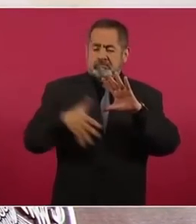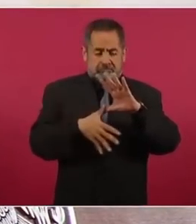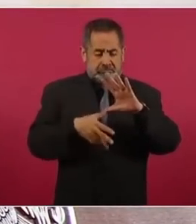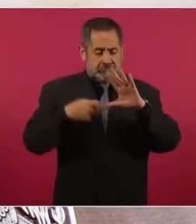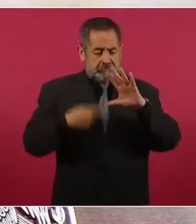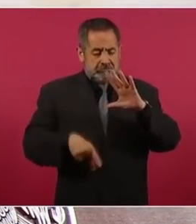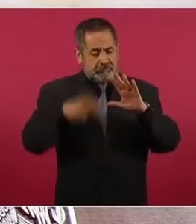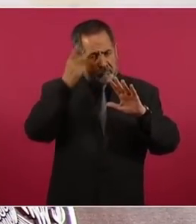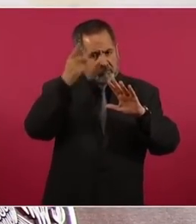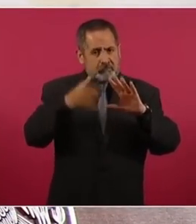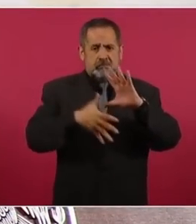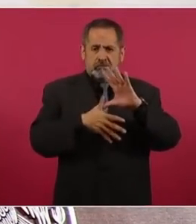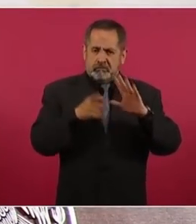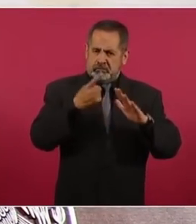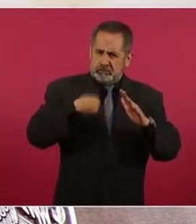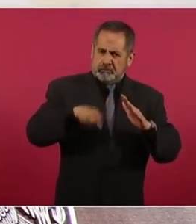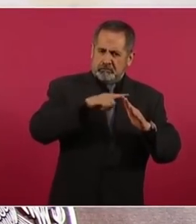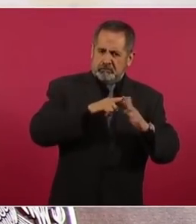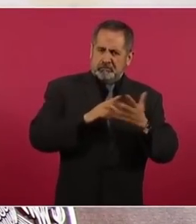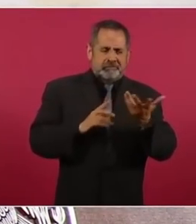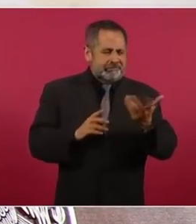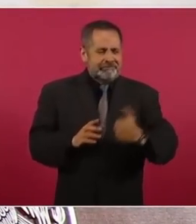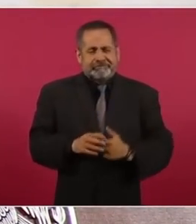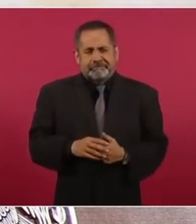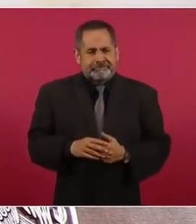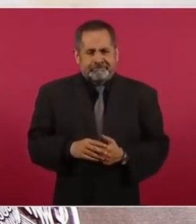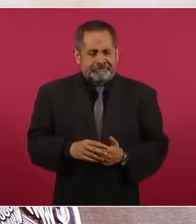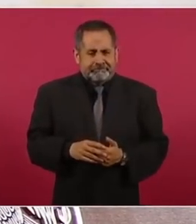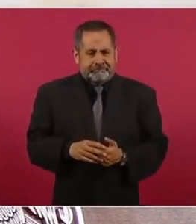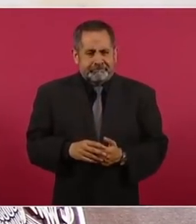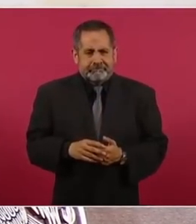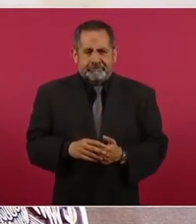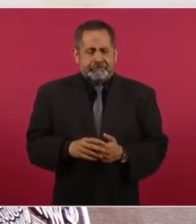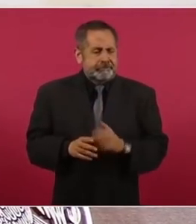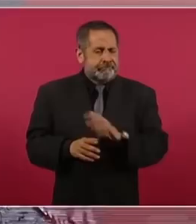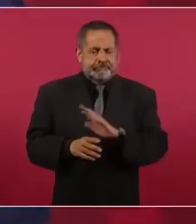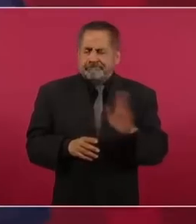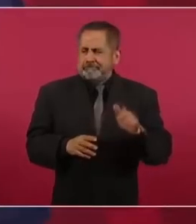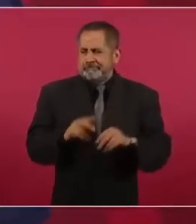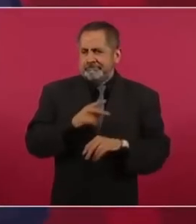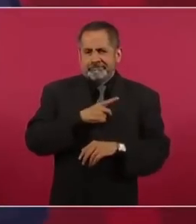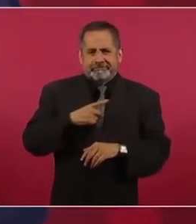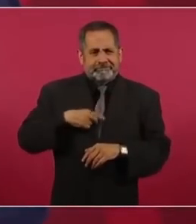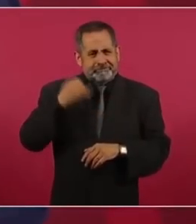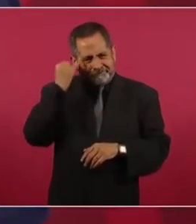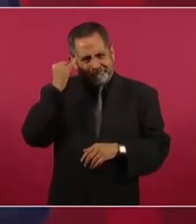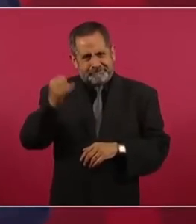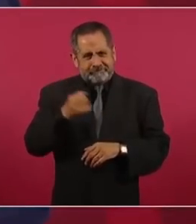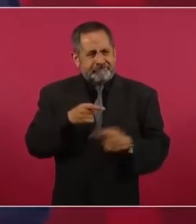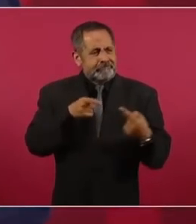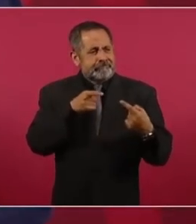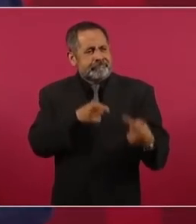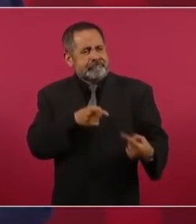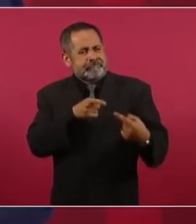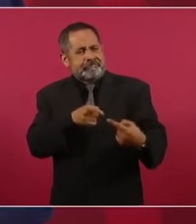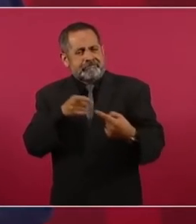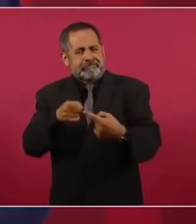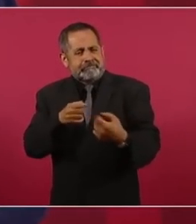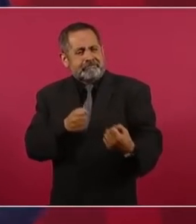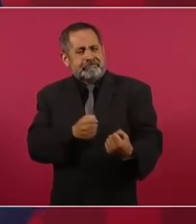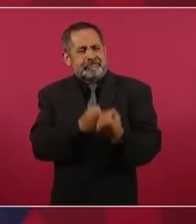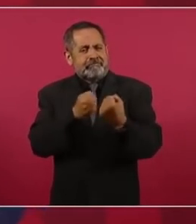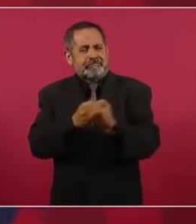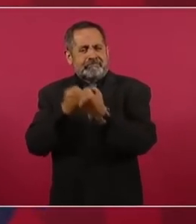ni mantener las pugnas que se originaron